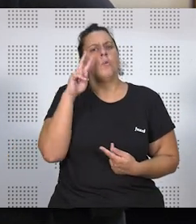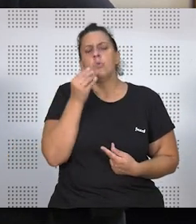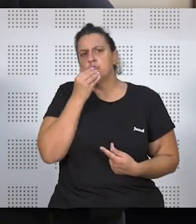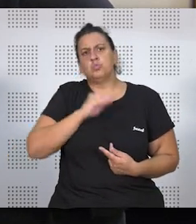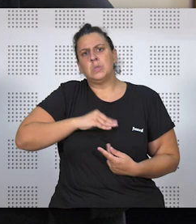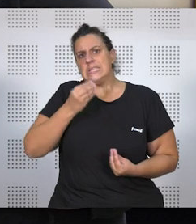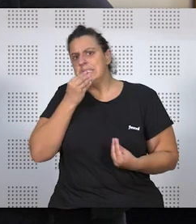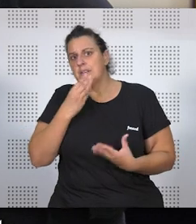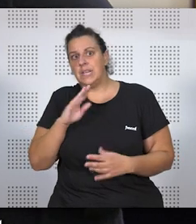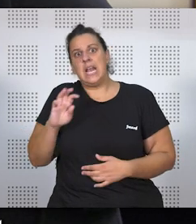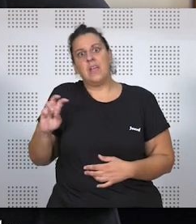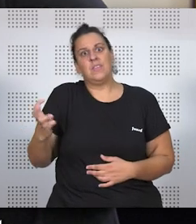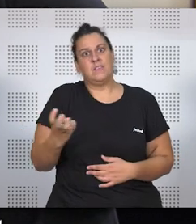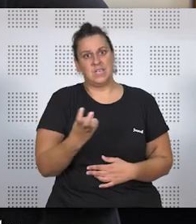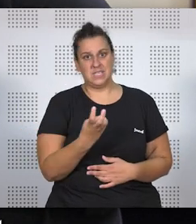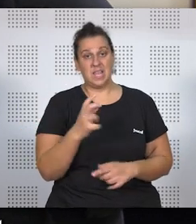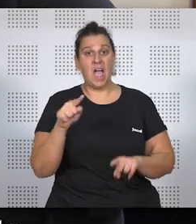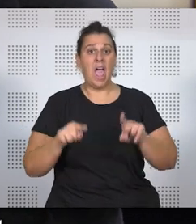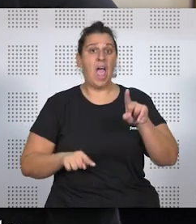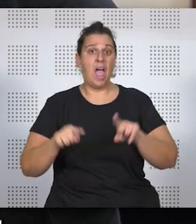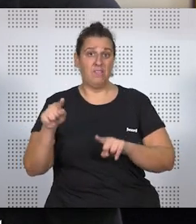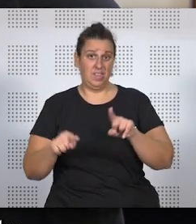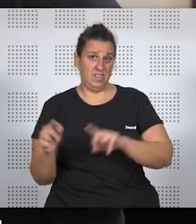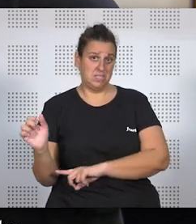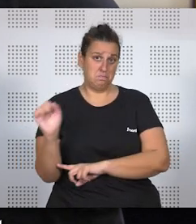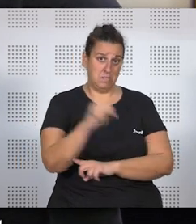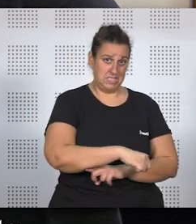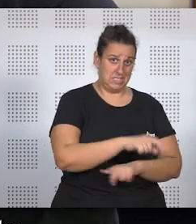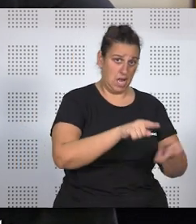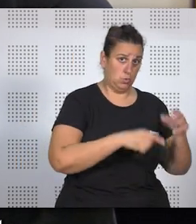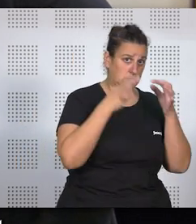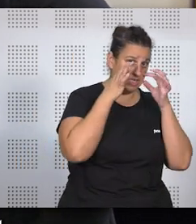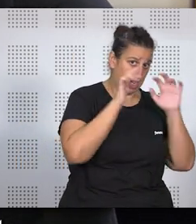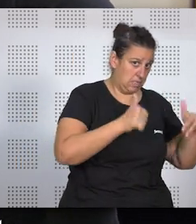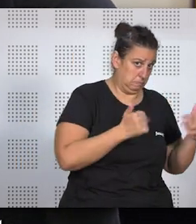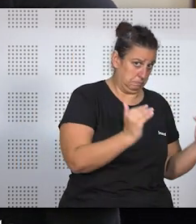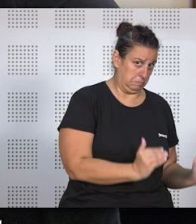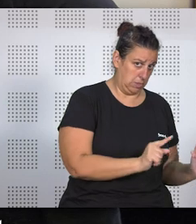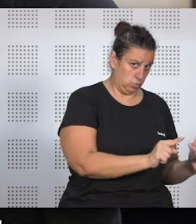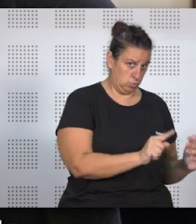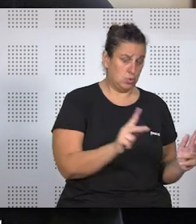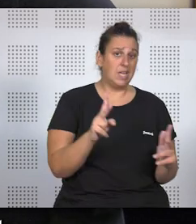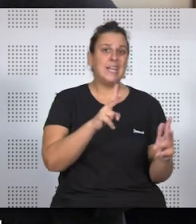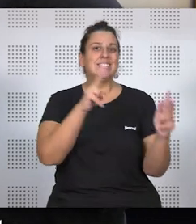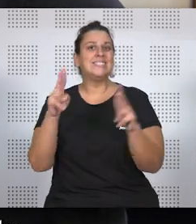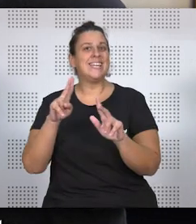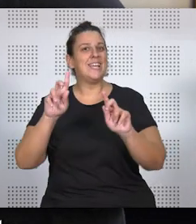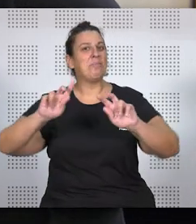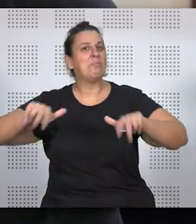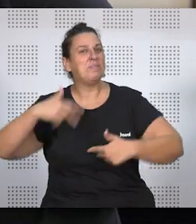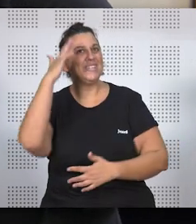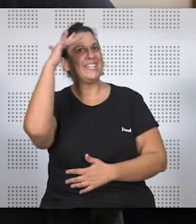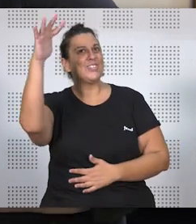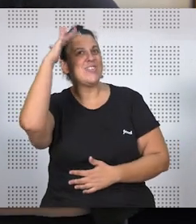bien toda esa diversidad, a mucho más de lo que alguna realidad permite, las series ficción te permiten soñar,